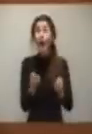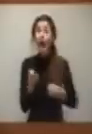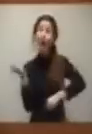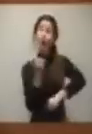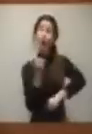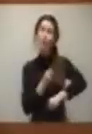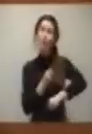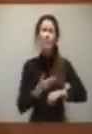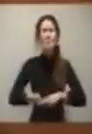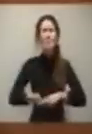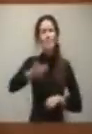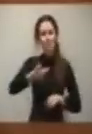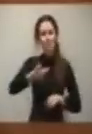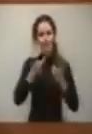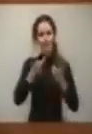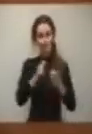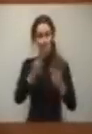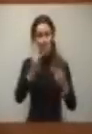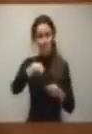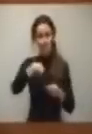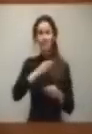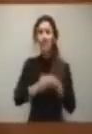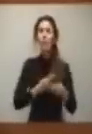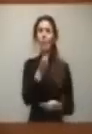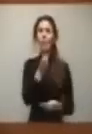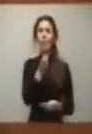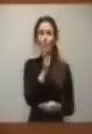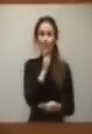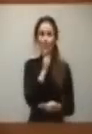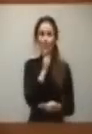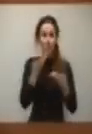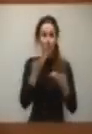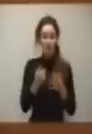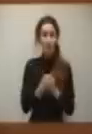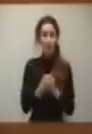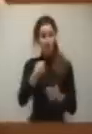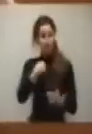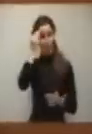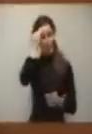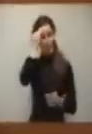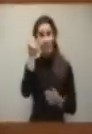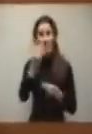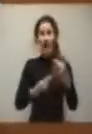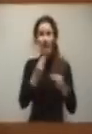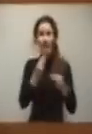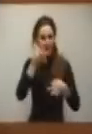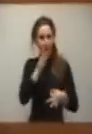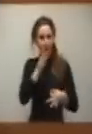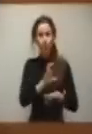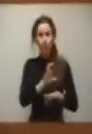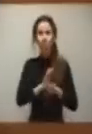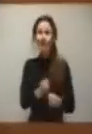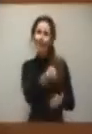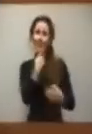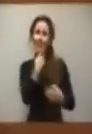públicos. ¿Y cómo hacerlo? ¿Cómo hacerlo? Yo creo que hay que hacerlo, efectivamente, decía la consejera, con un